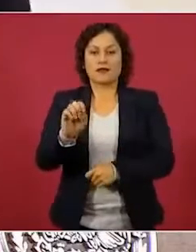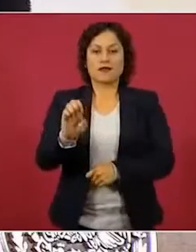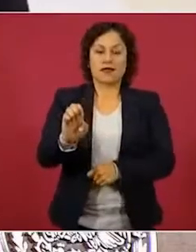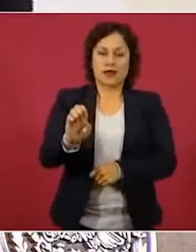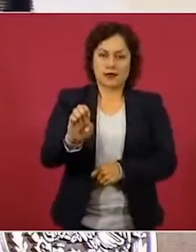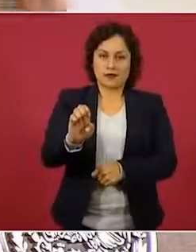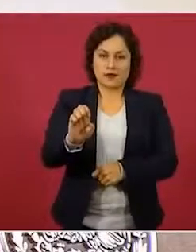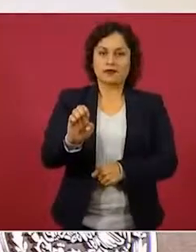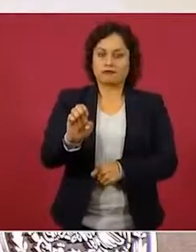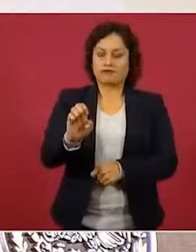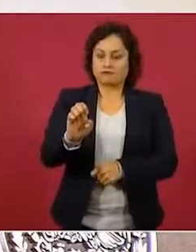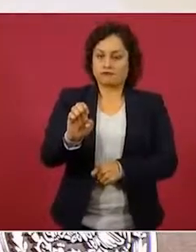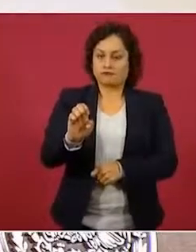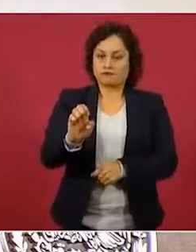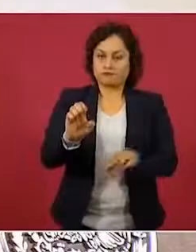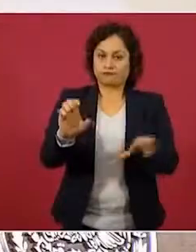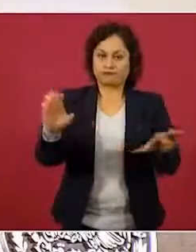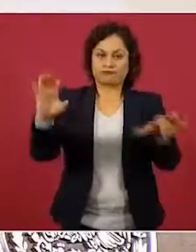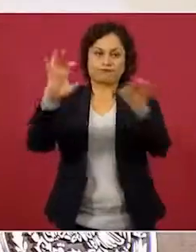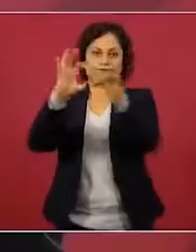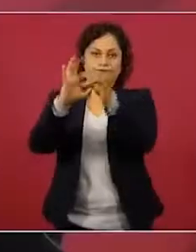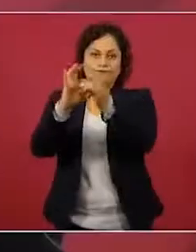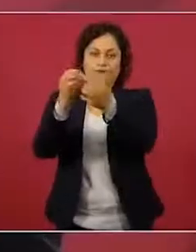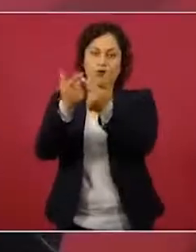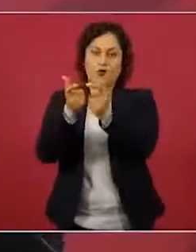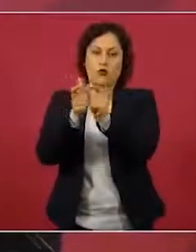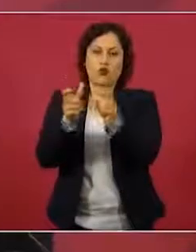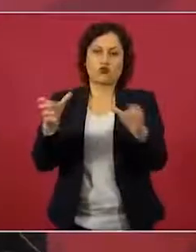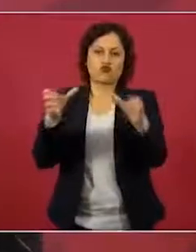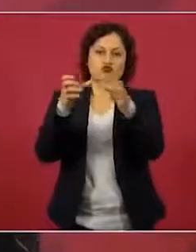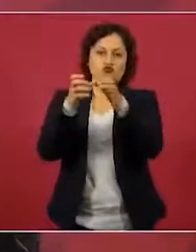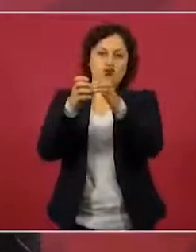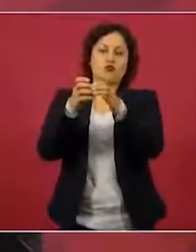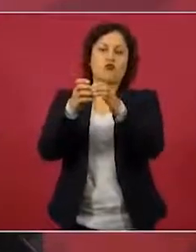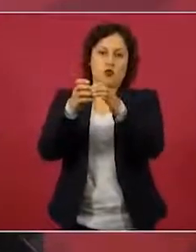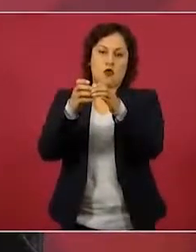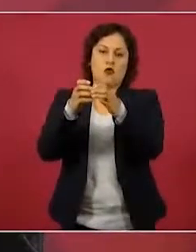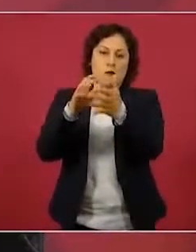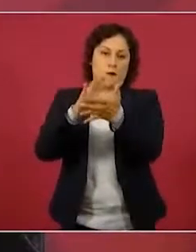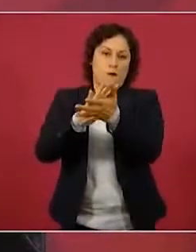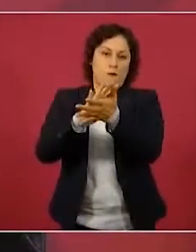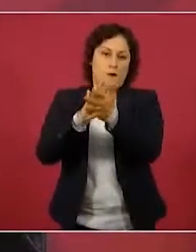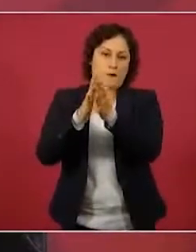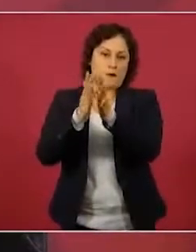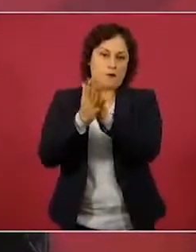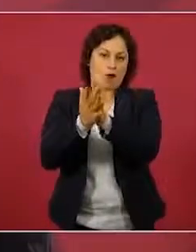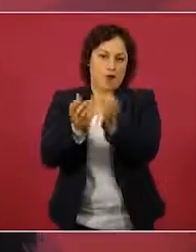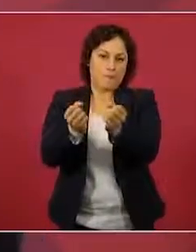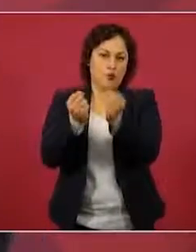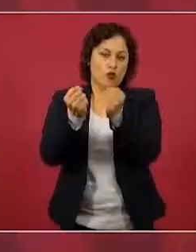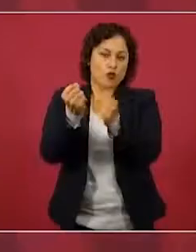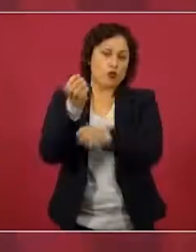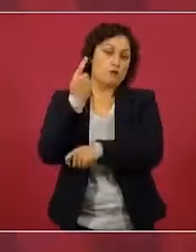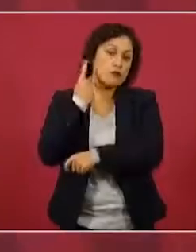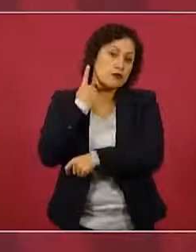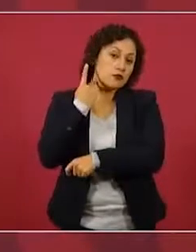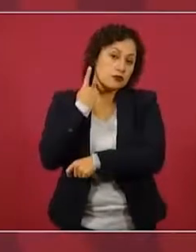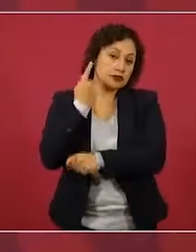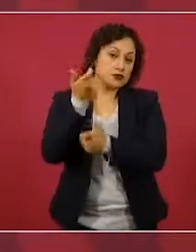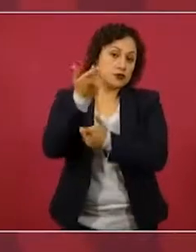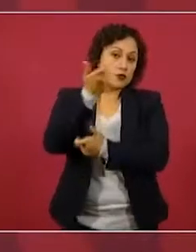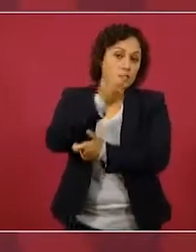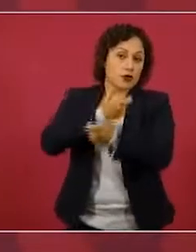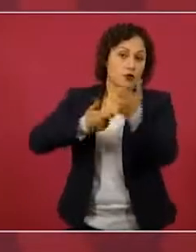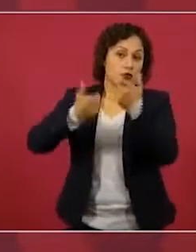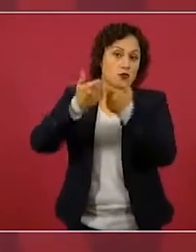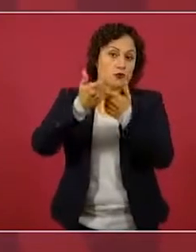la mafia del poder político y económico que obtienen muchísimo dinero